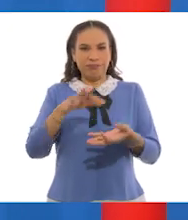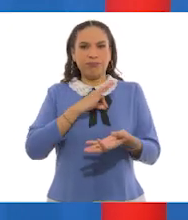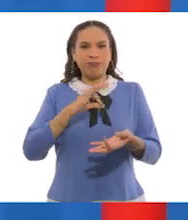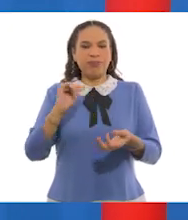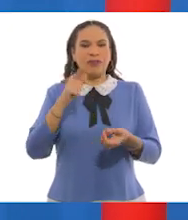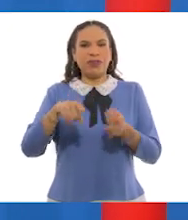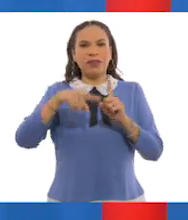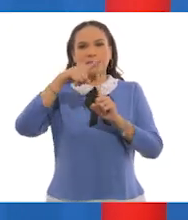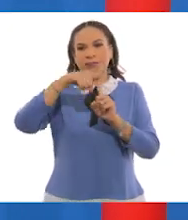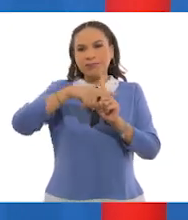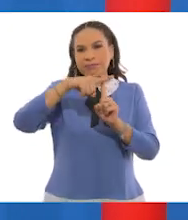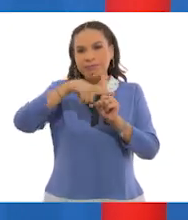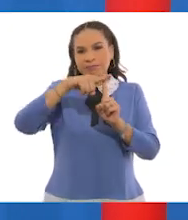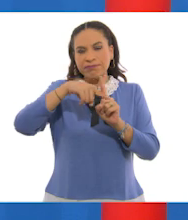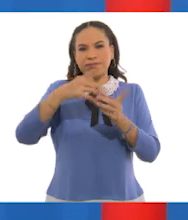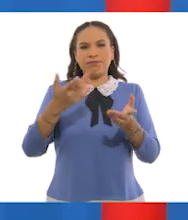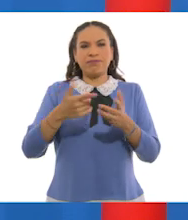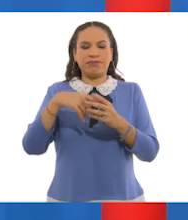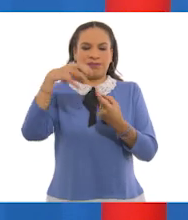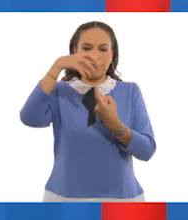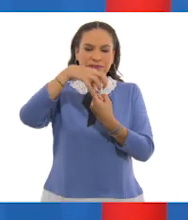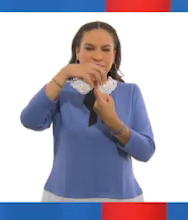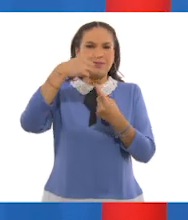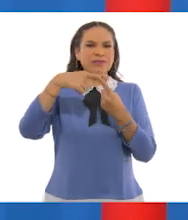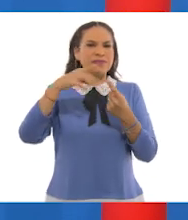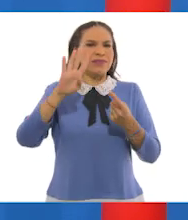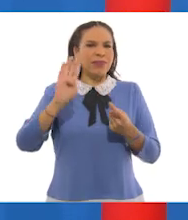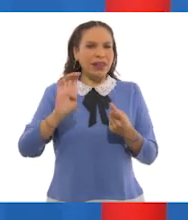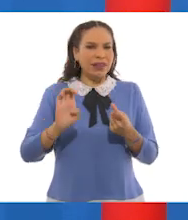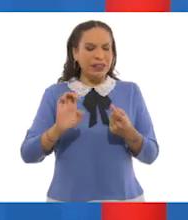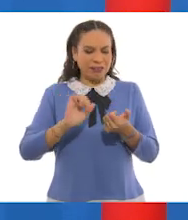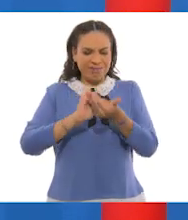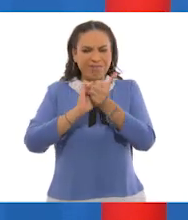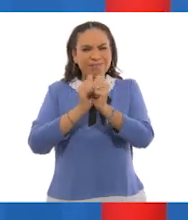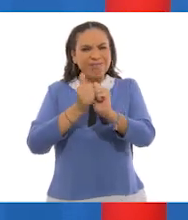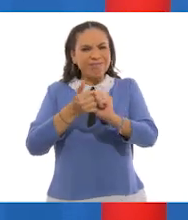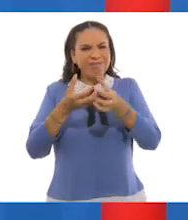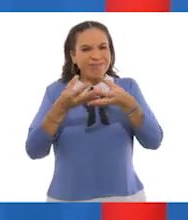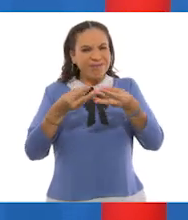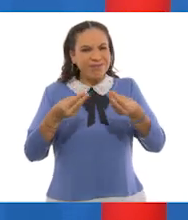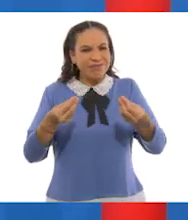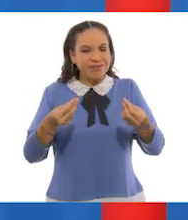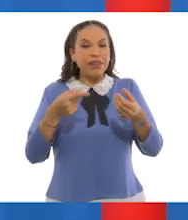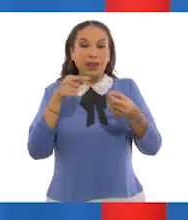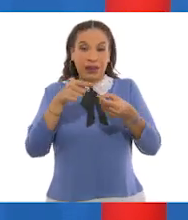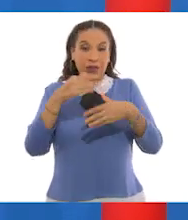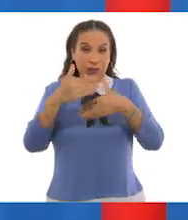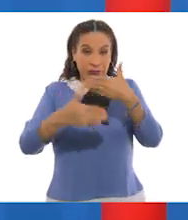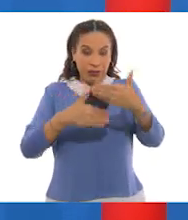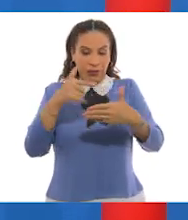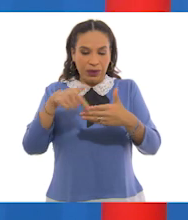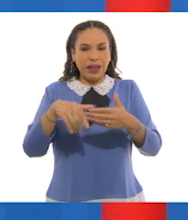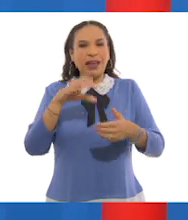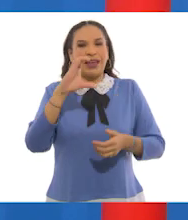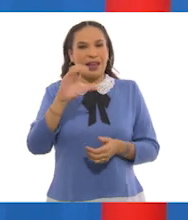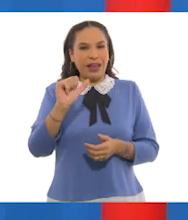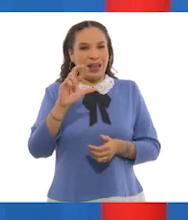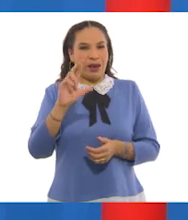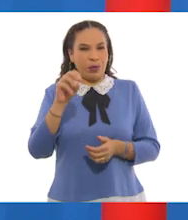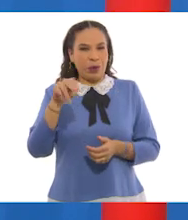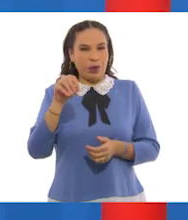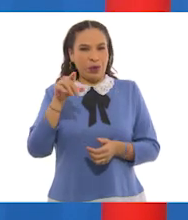la temperatura, los hongos y las bacterias se descomponen. Y mediante ese proceso el carbono se